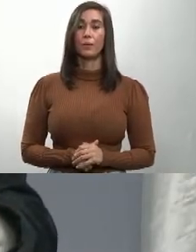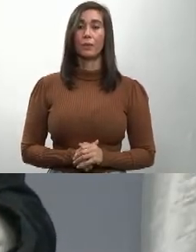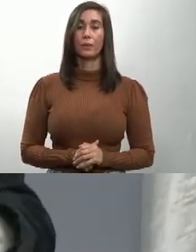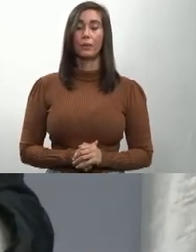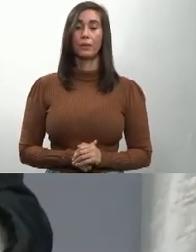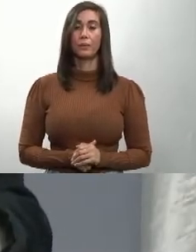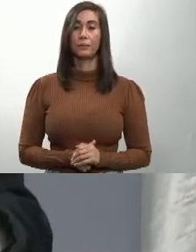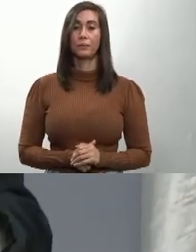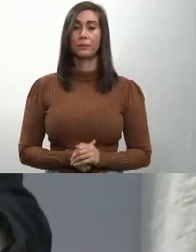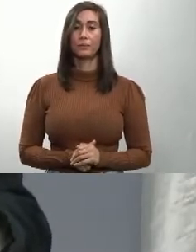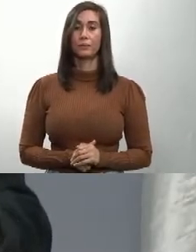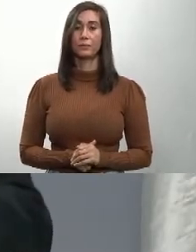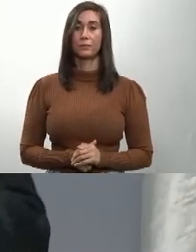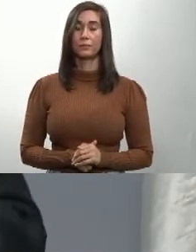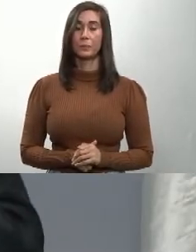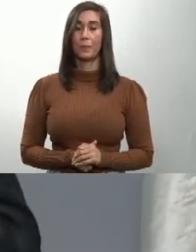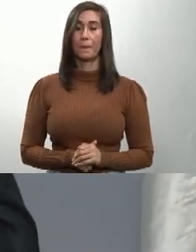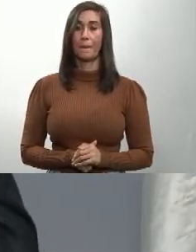Informamos igualmente